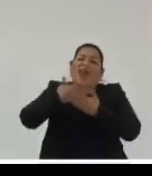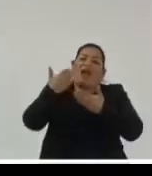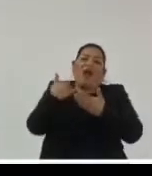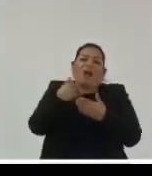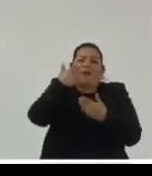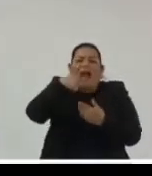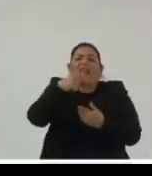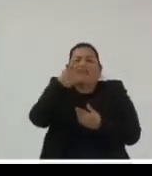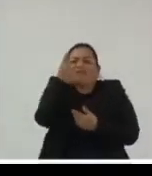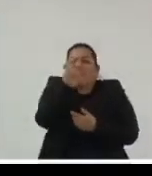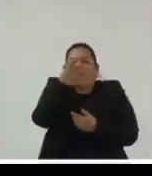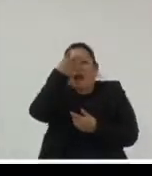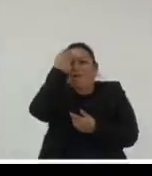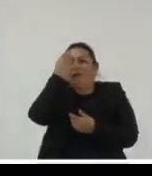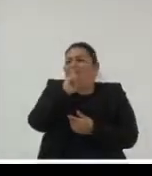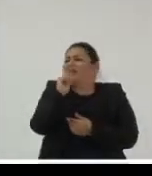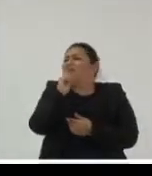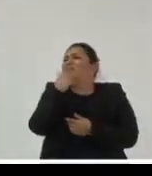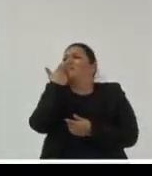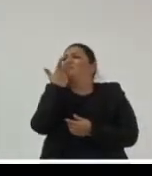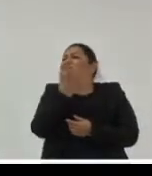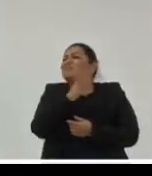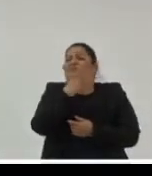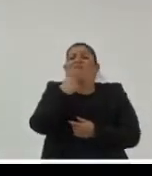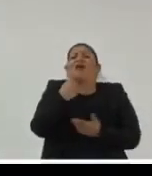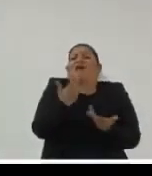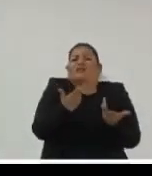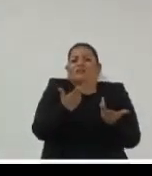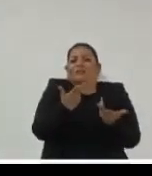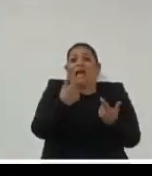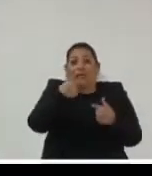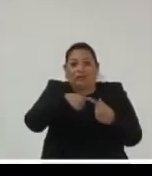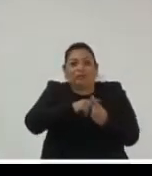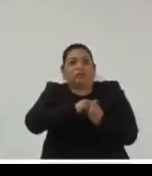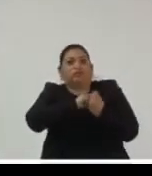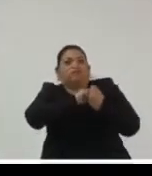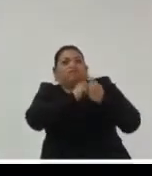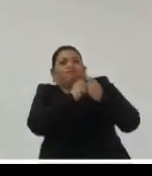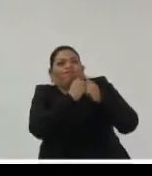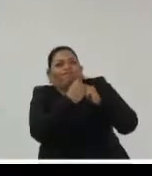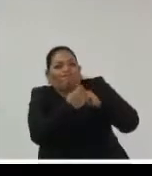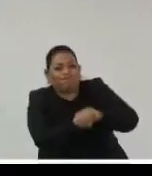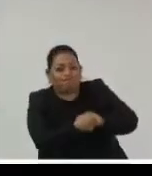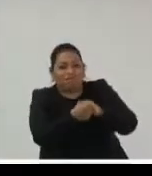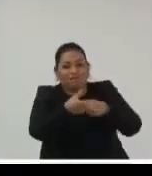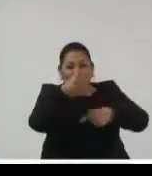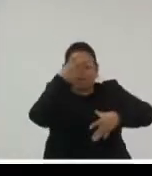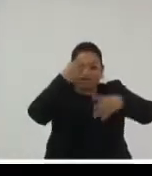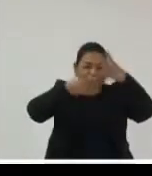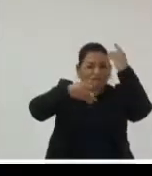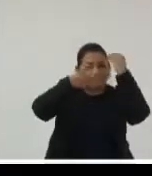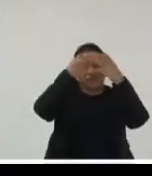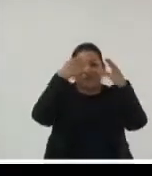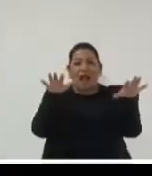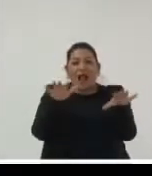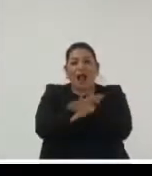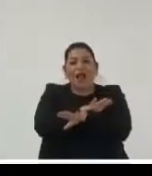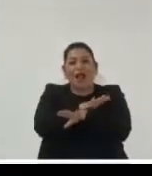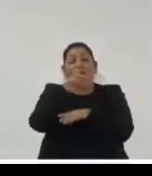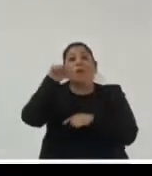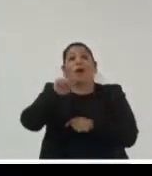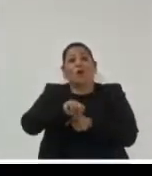tienen que darse de manera transversal para poder para poder cambiar la forma de ser de las